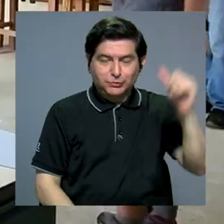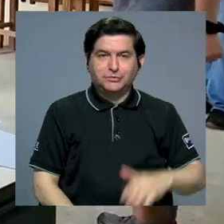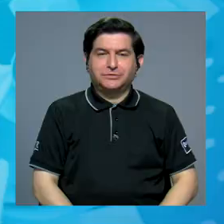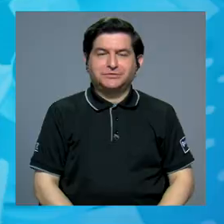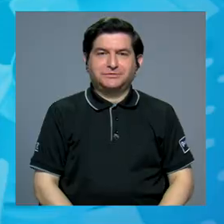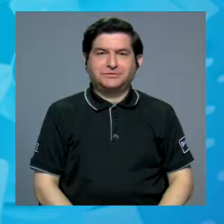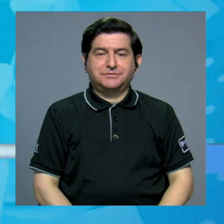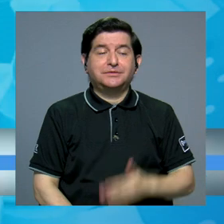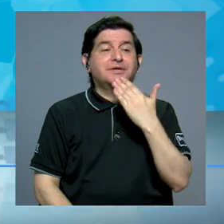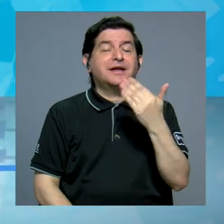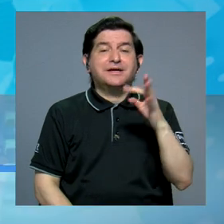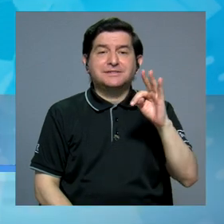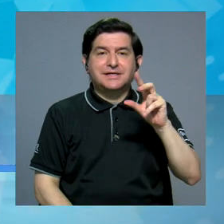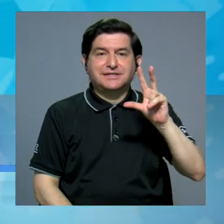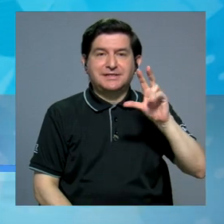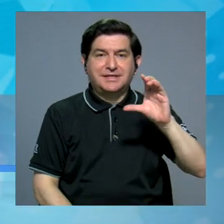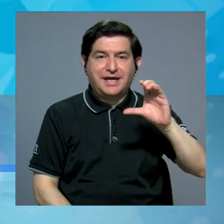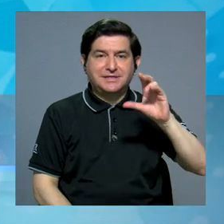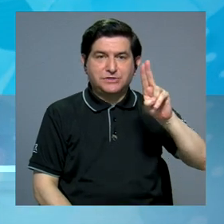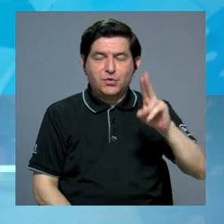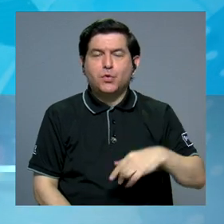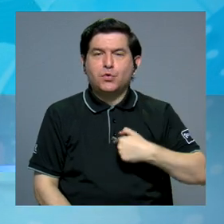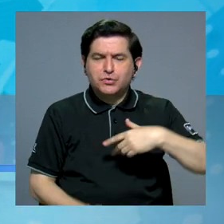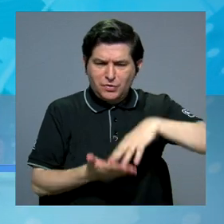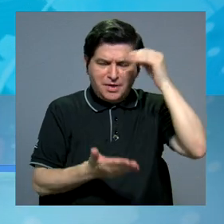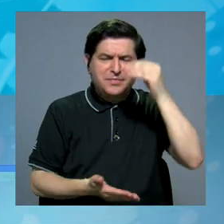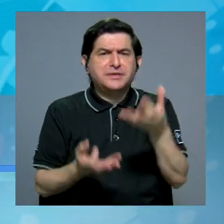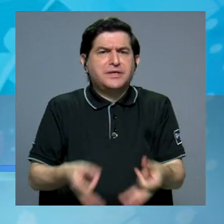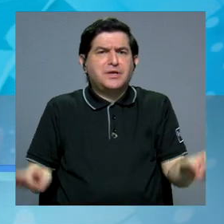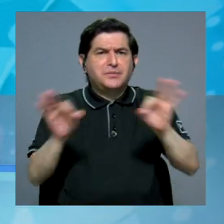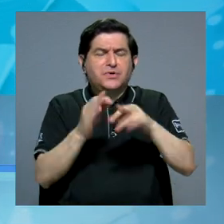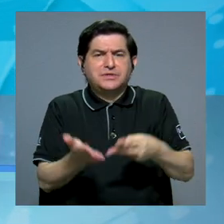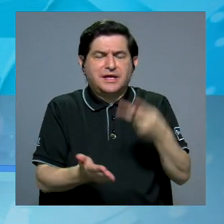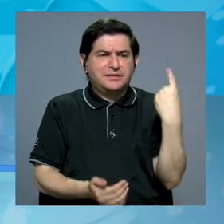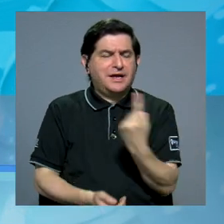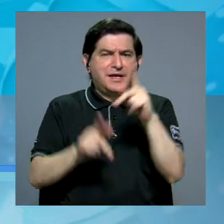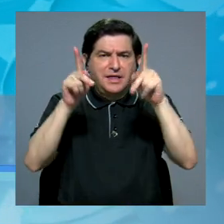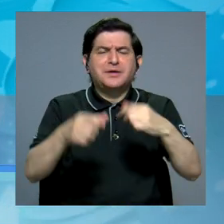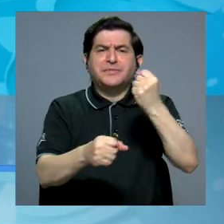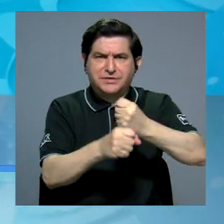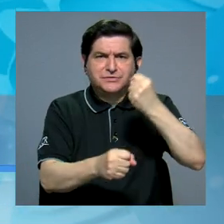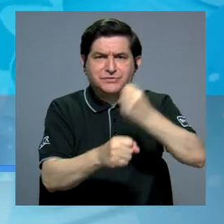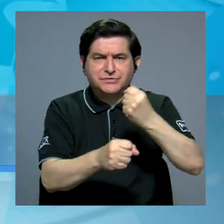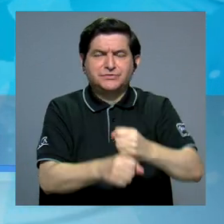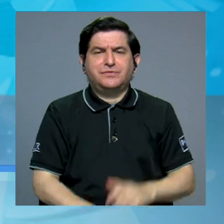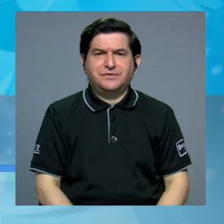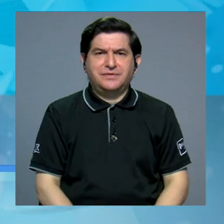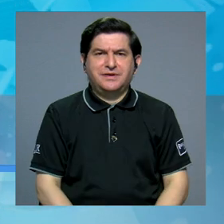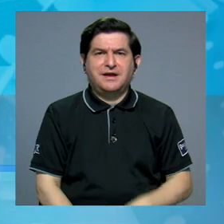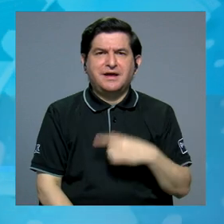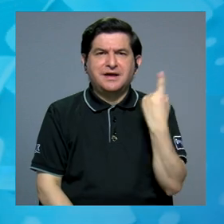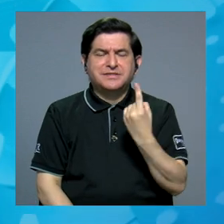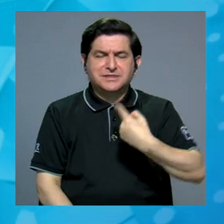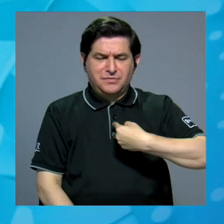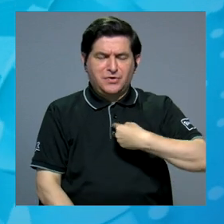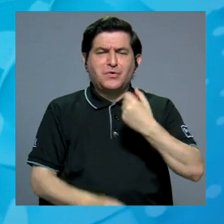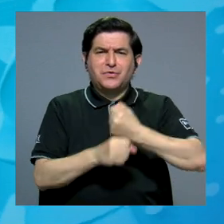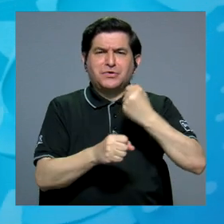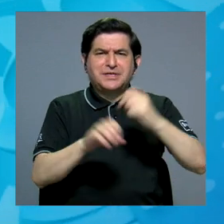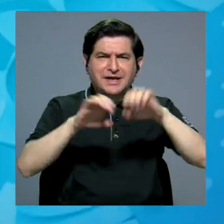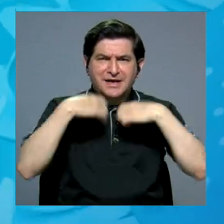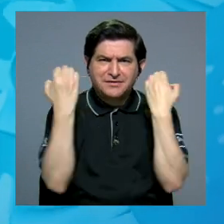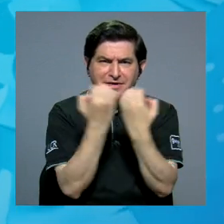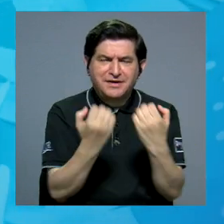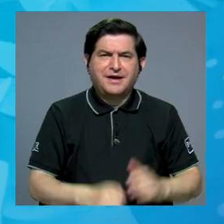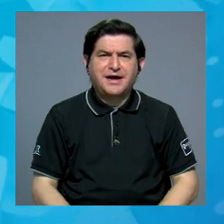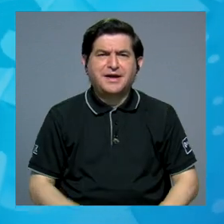adultos. Gracias a este TCU aprendí lo importante que es valorar a cada persona cuando uno trabaja, porque siempre que uno trabaja en